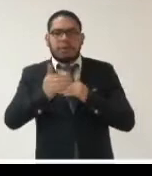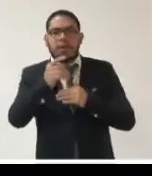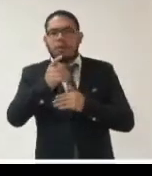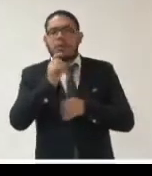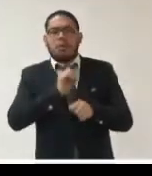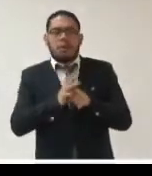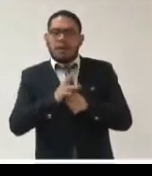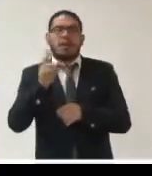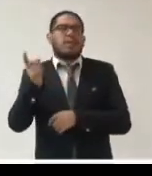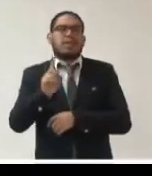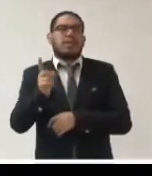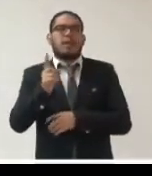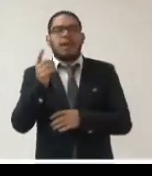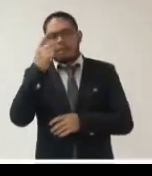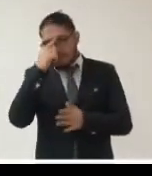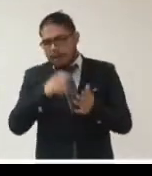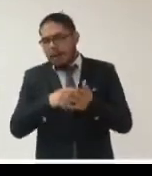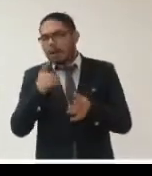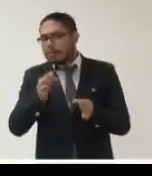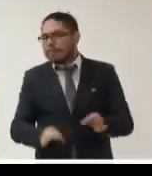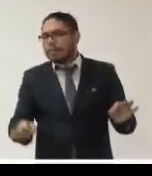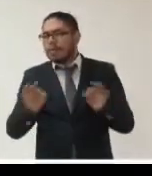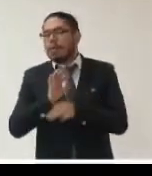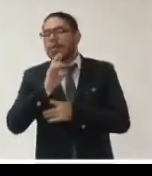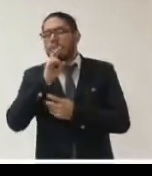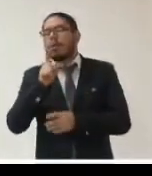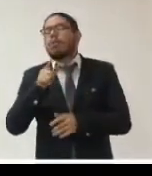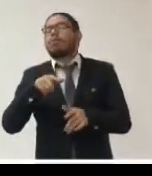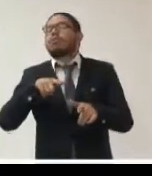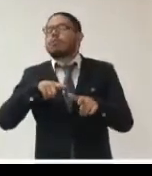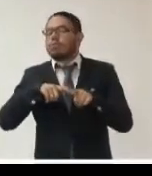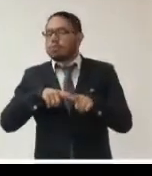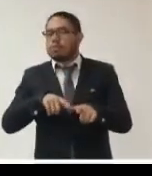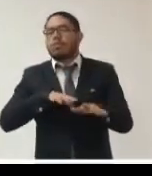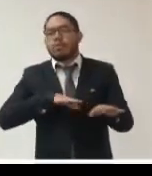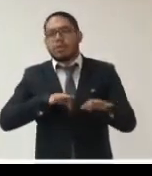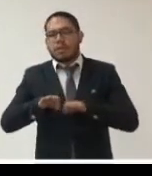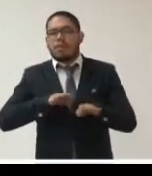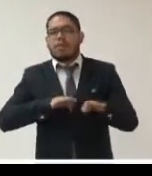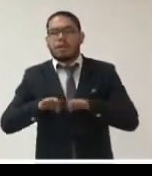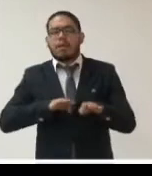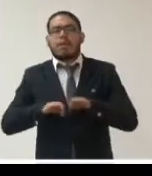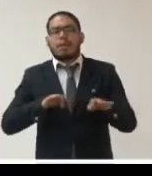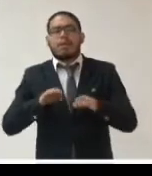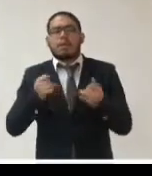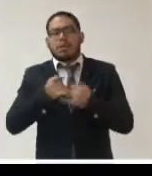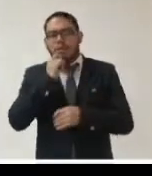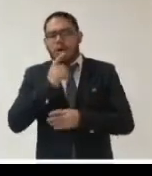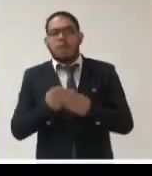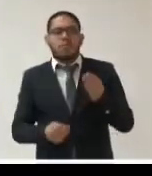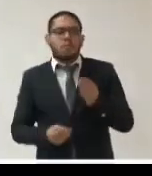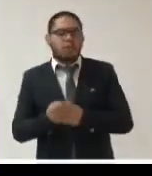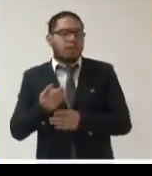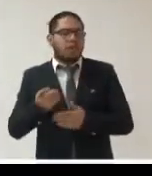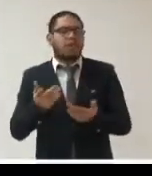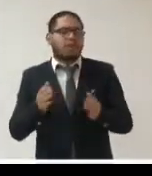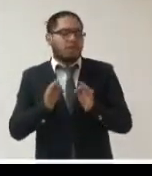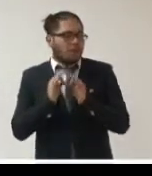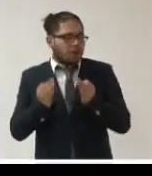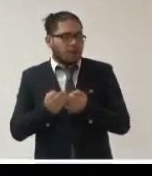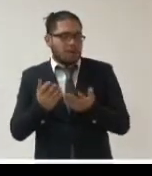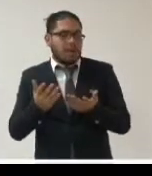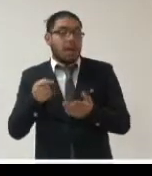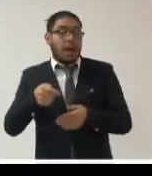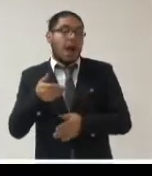importante es que sigamos trabajando donde seguimos trabajando pero recreando los modos tal y como ha cambiado la vida